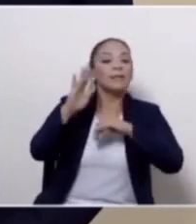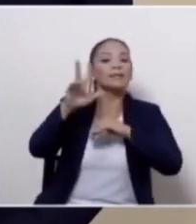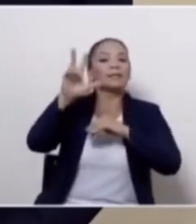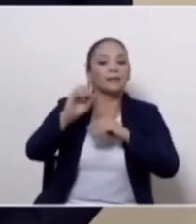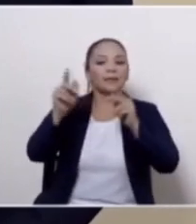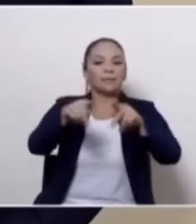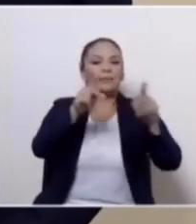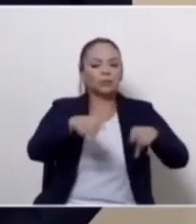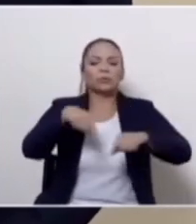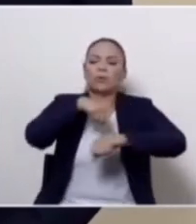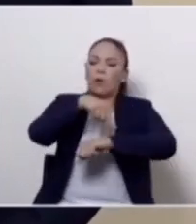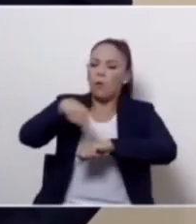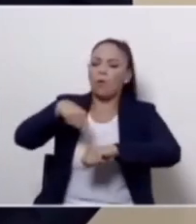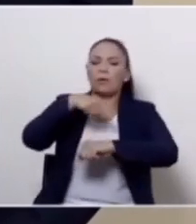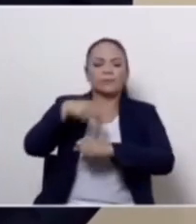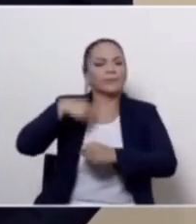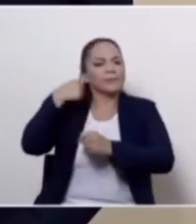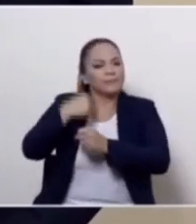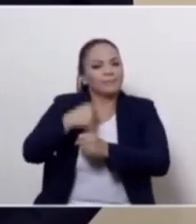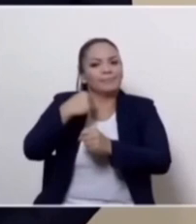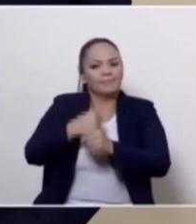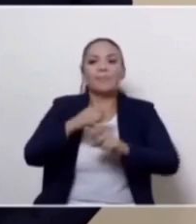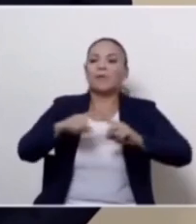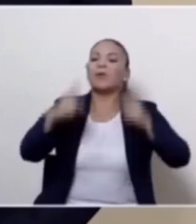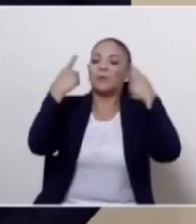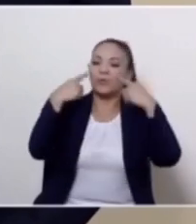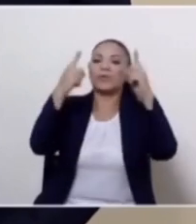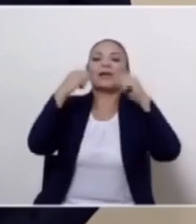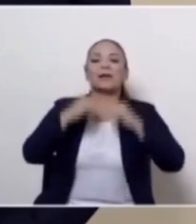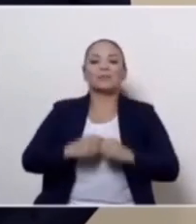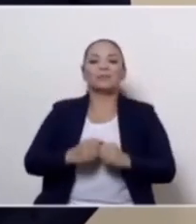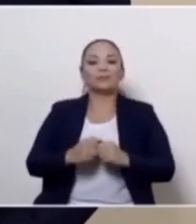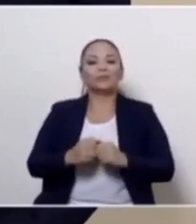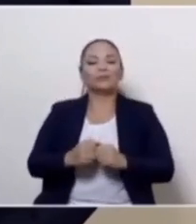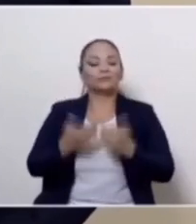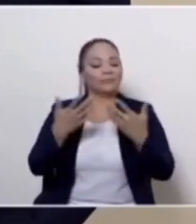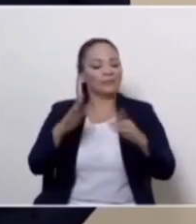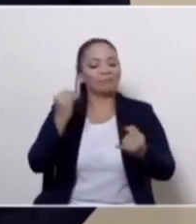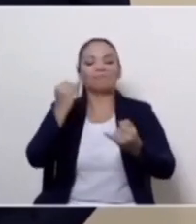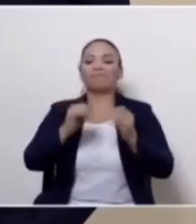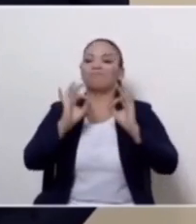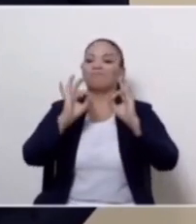por hora de horas, logramos concretarlo.